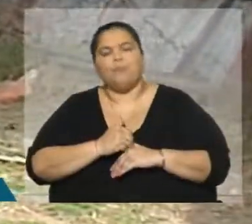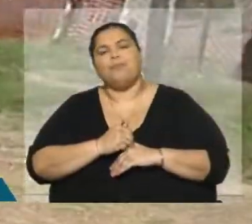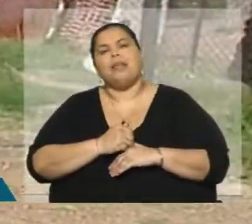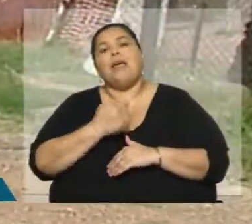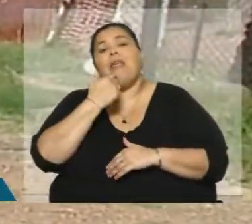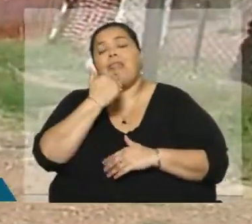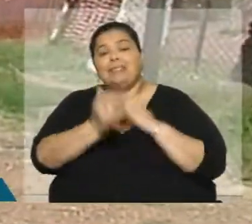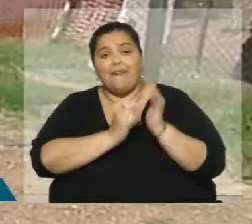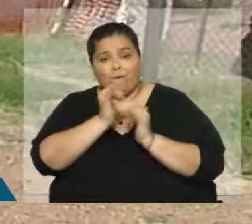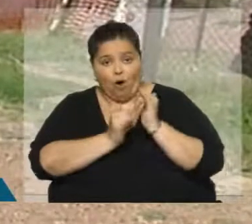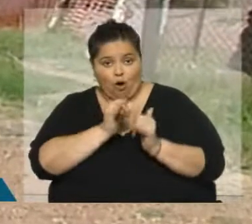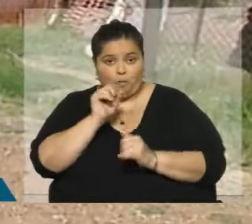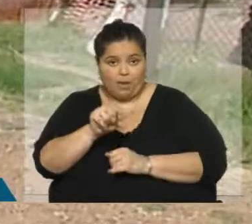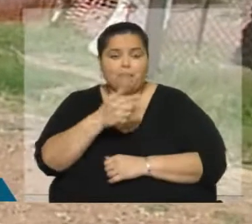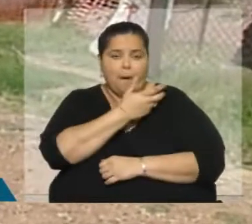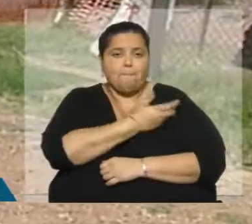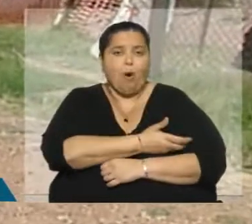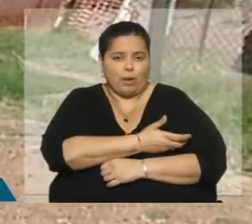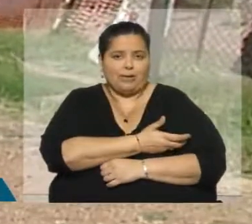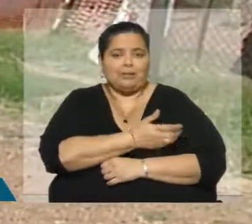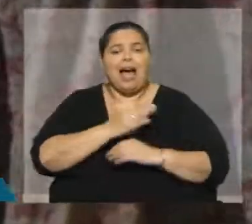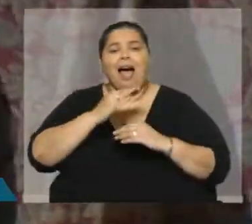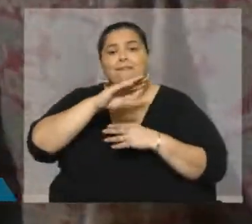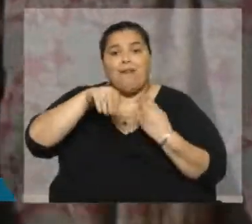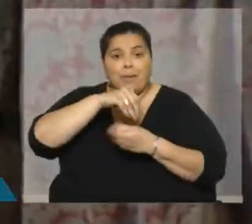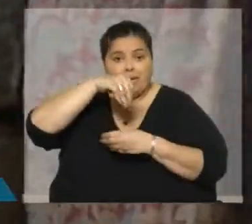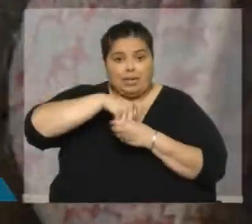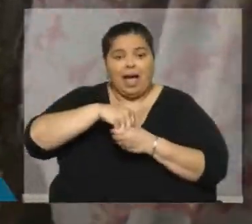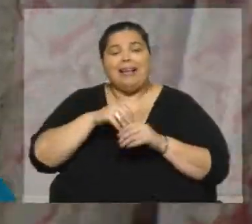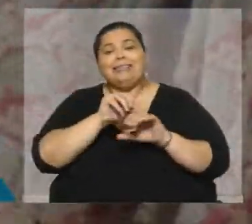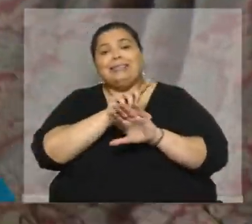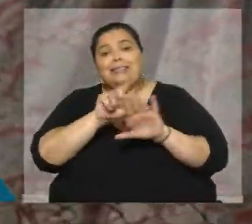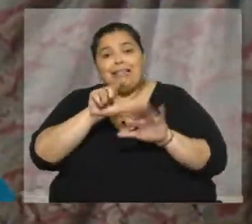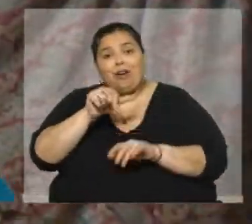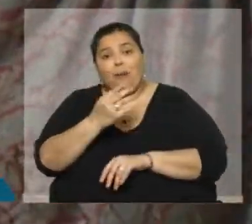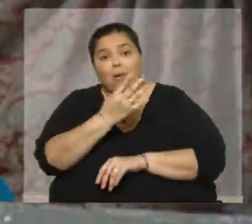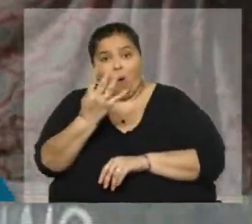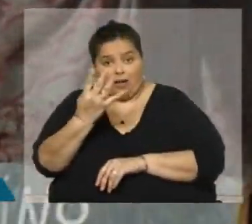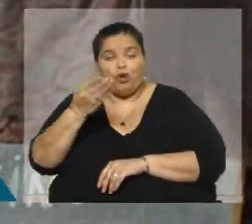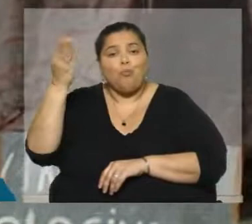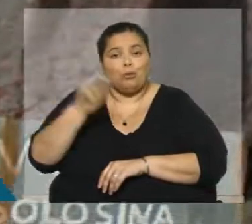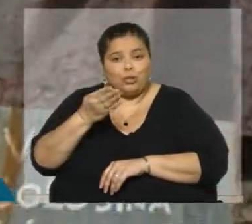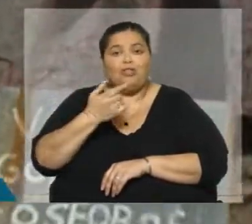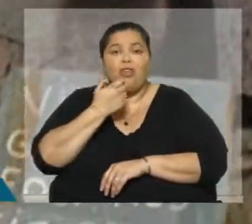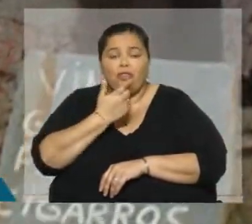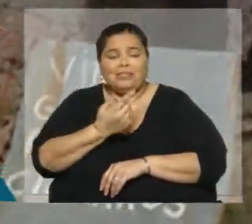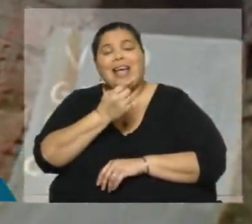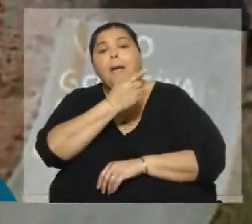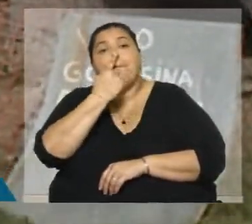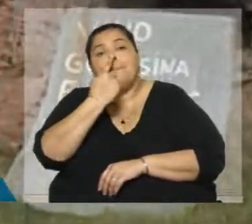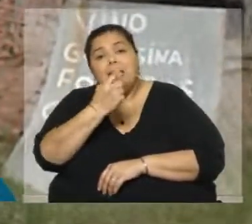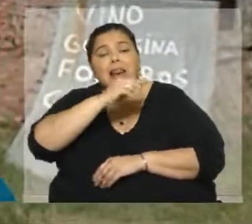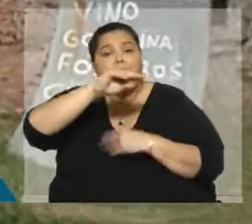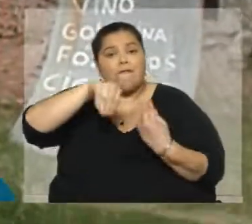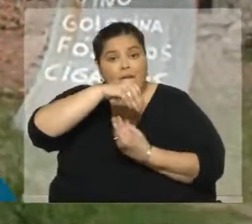que la incidencia de la pobreza en los hogares se estimó en un 7,4%, lo que implicó que de cada mil familias hubo 74